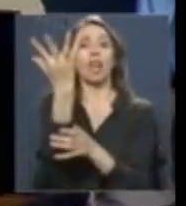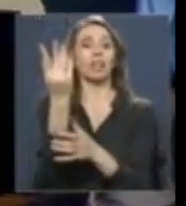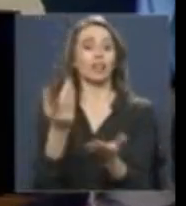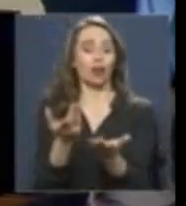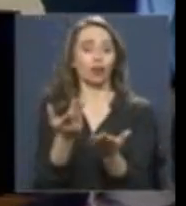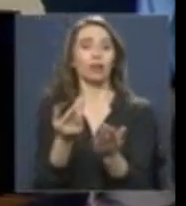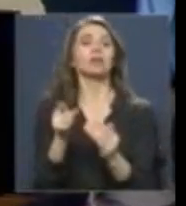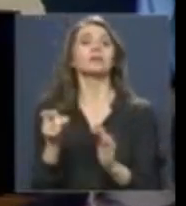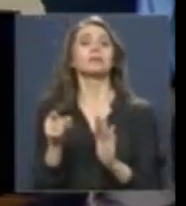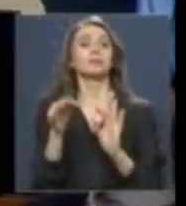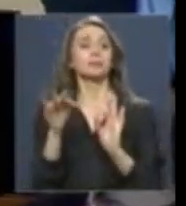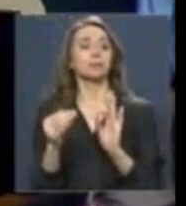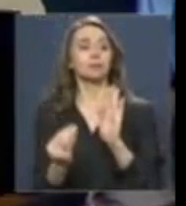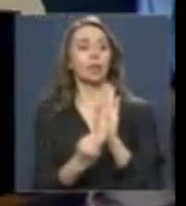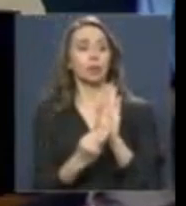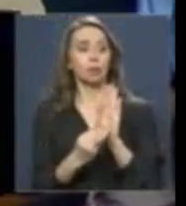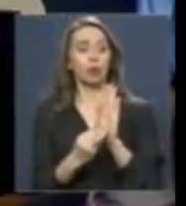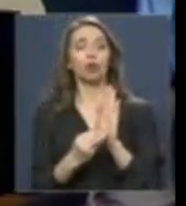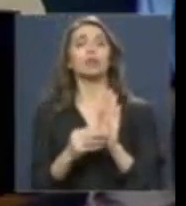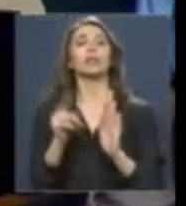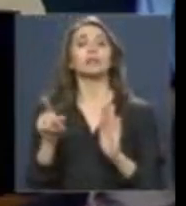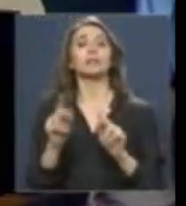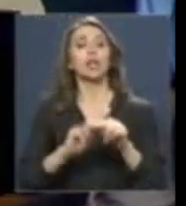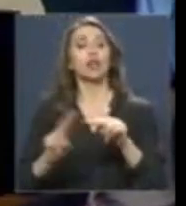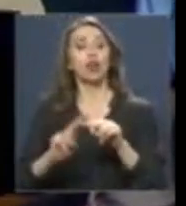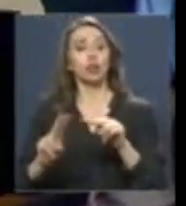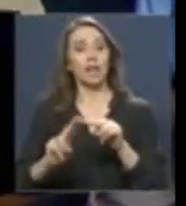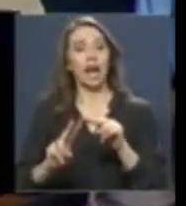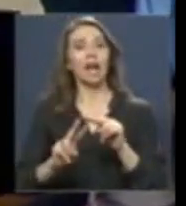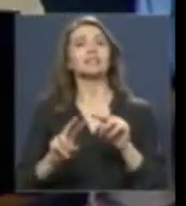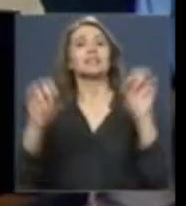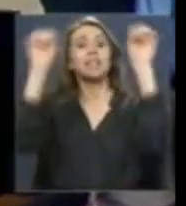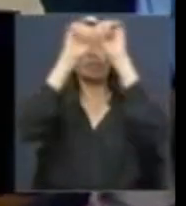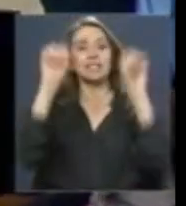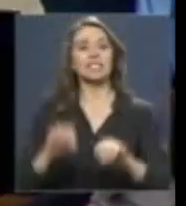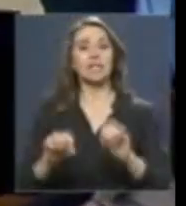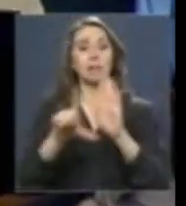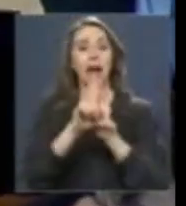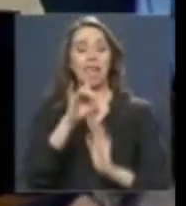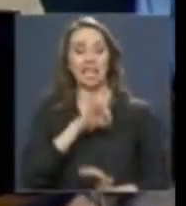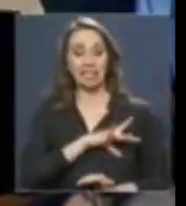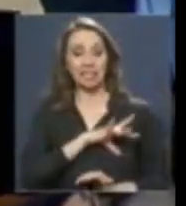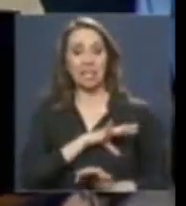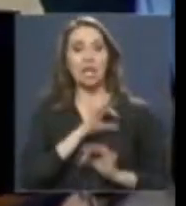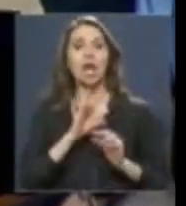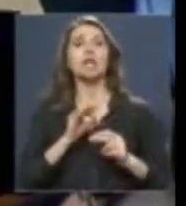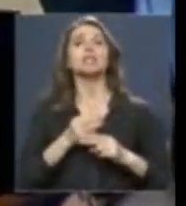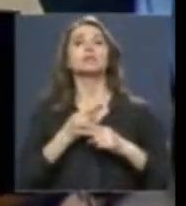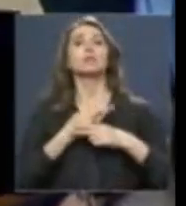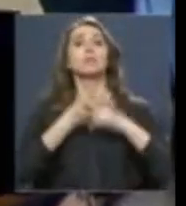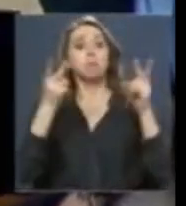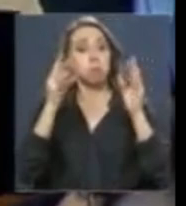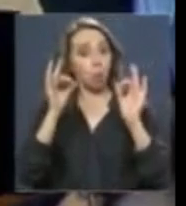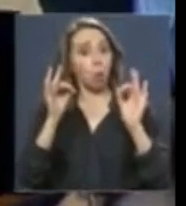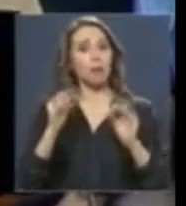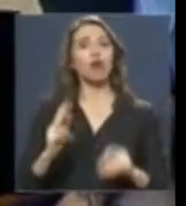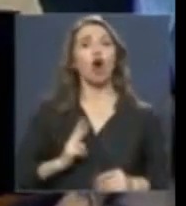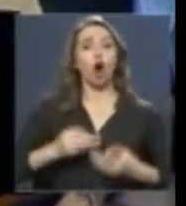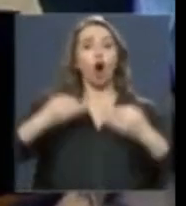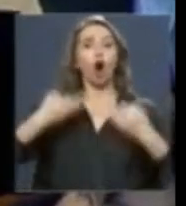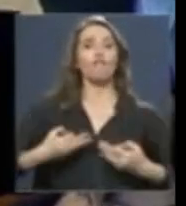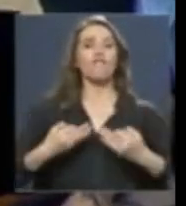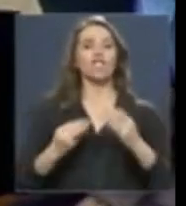de darle el carácter de publicación oficial a lo que el sistema ley Chile establece, es decir, vamos a poder tener en tiempo real, con mucha